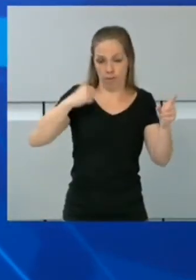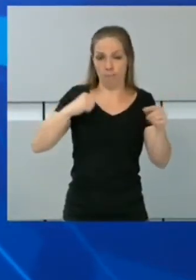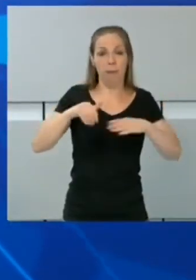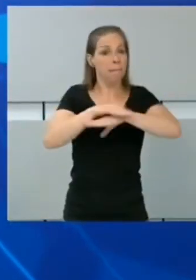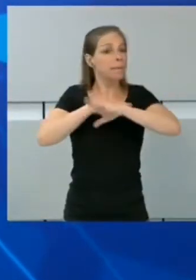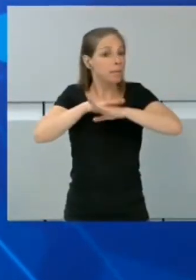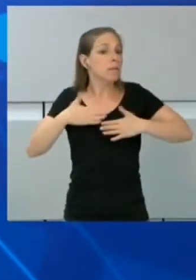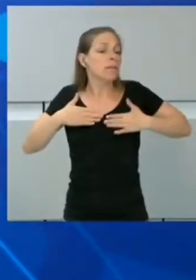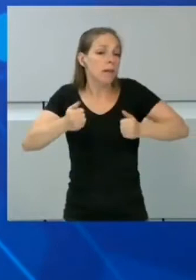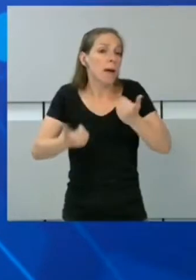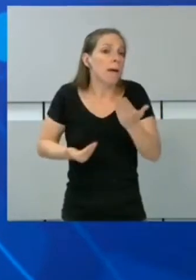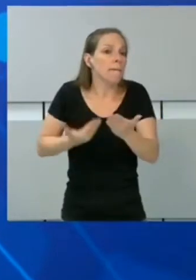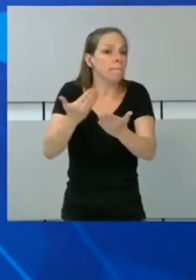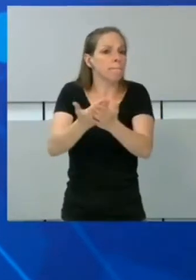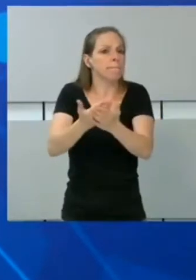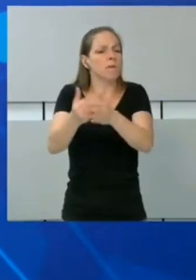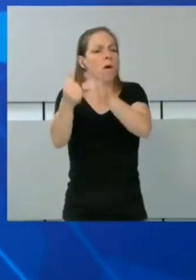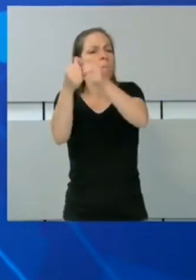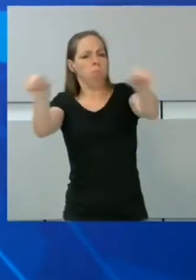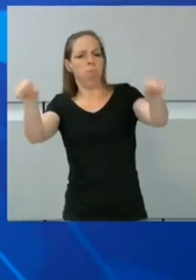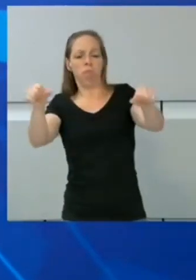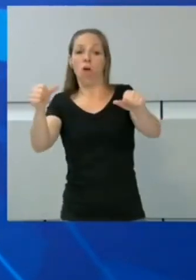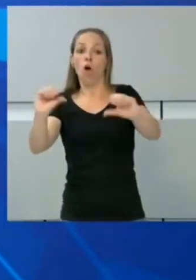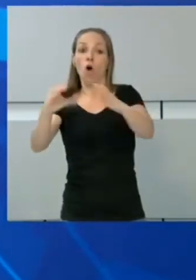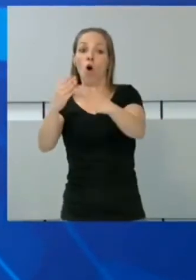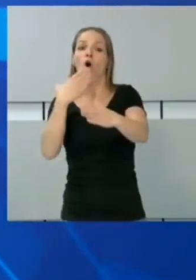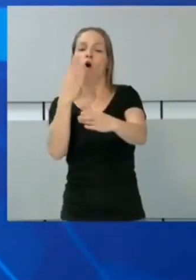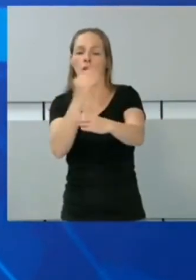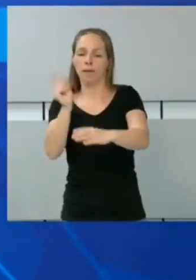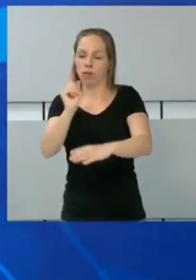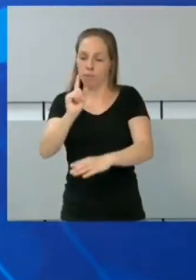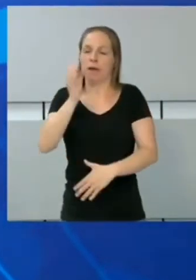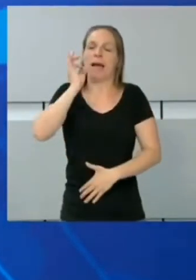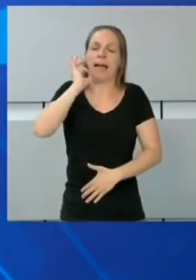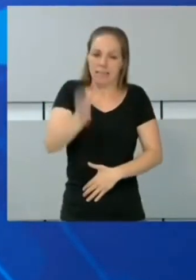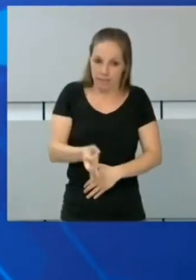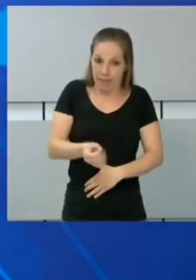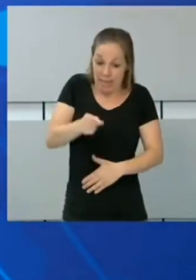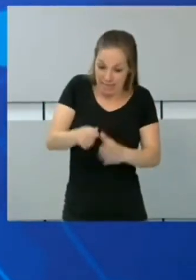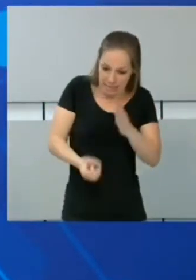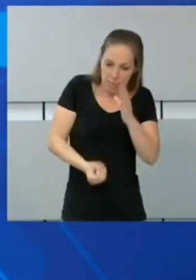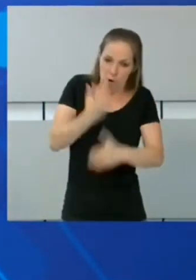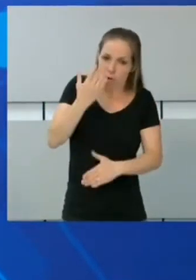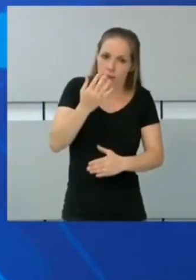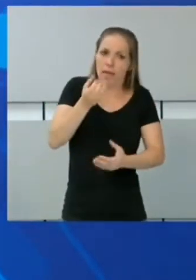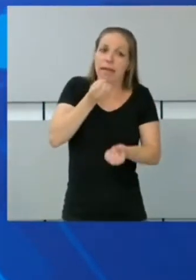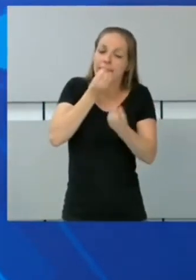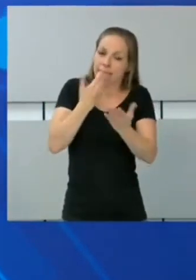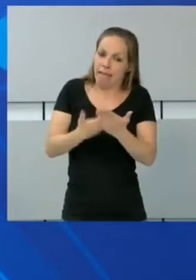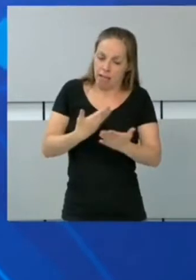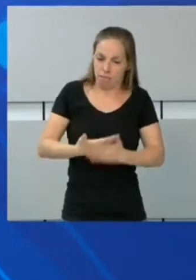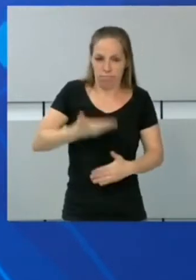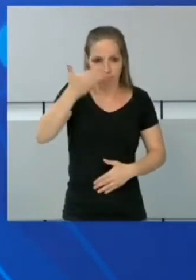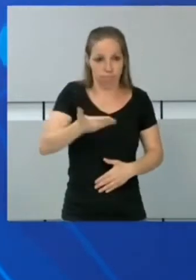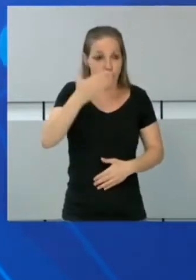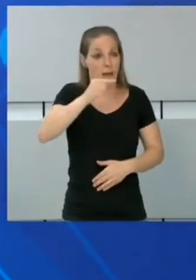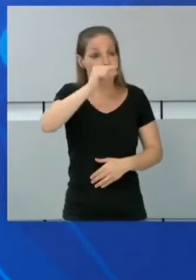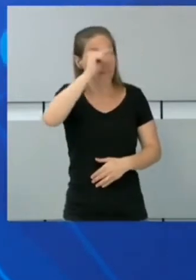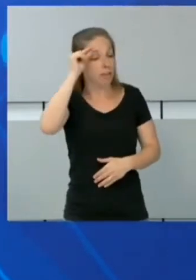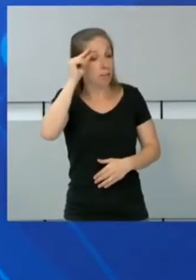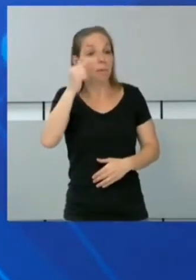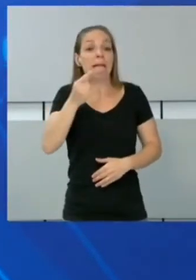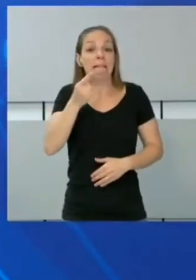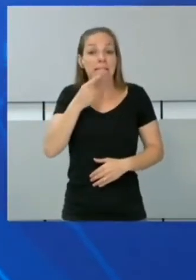pide que no se estigmatice a los jóvenes, pero reconoce que los datos de este brote son importantes. Según Fernando Simón, se dieron las